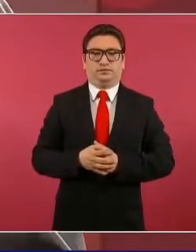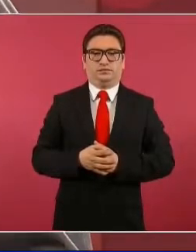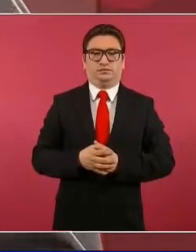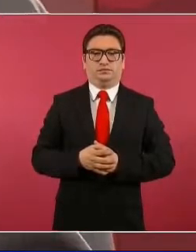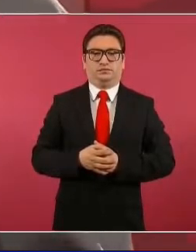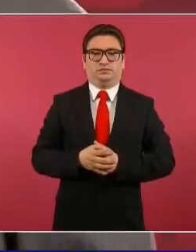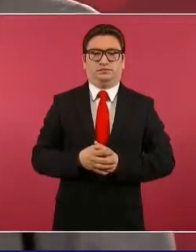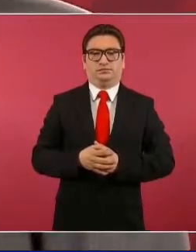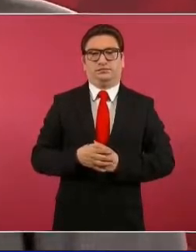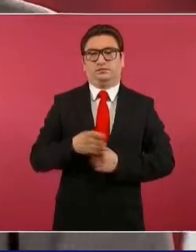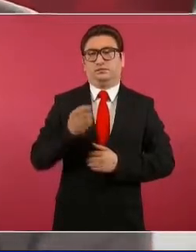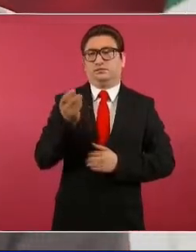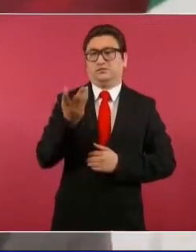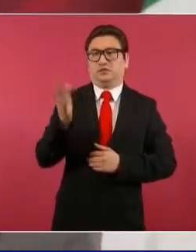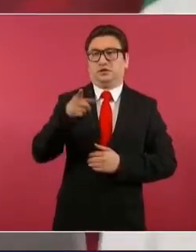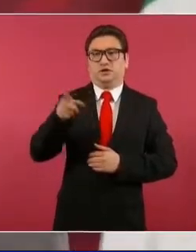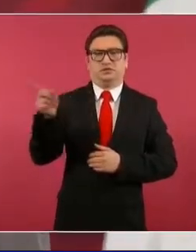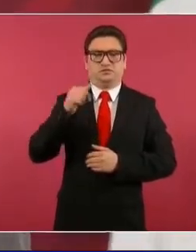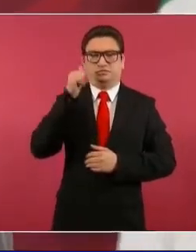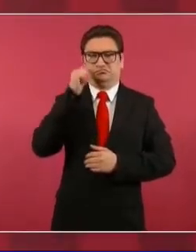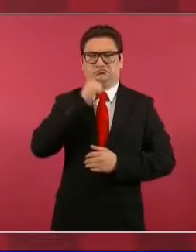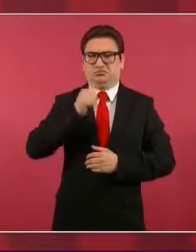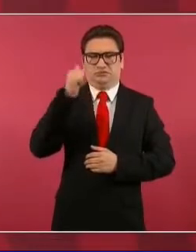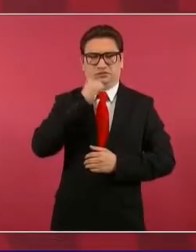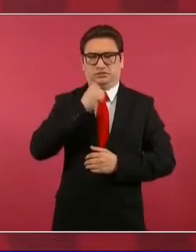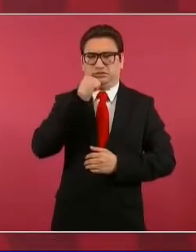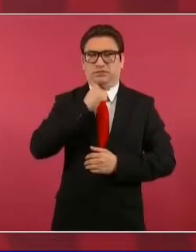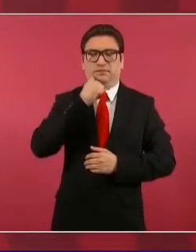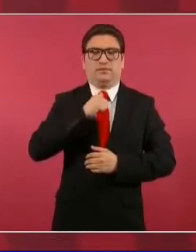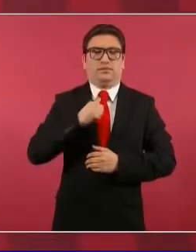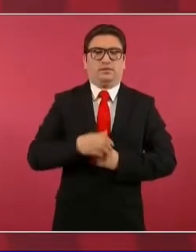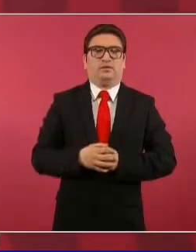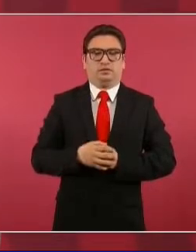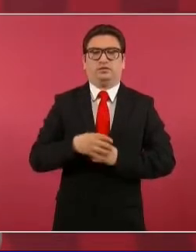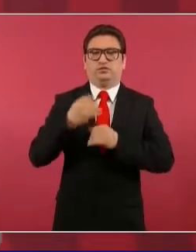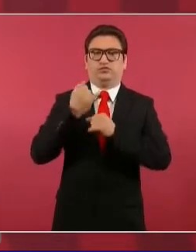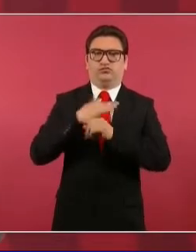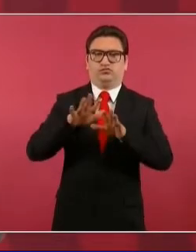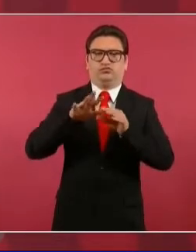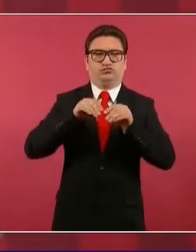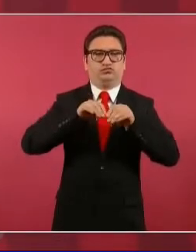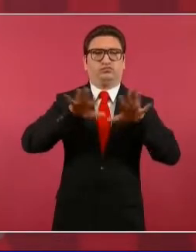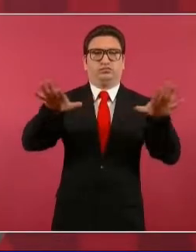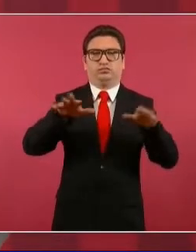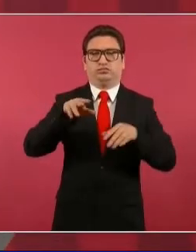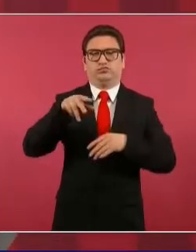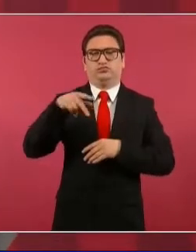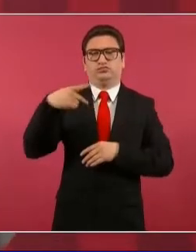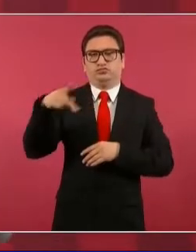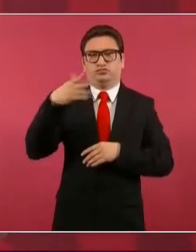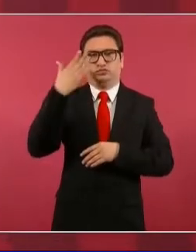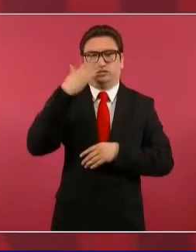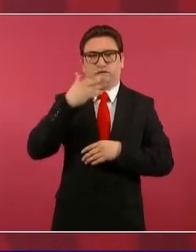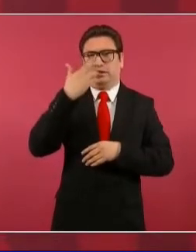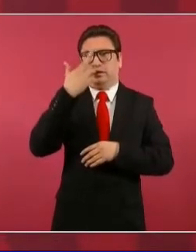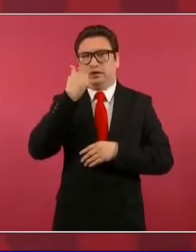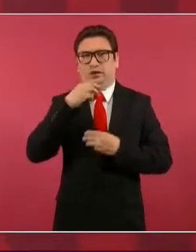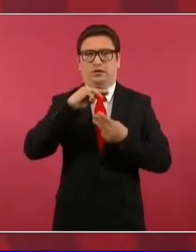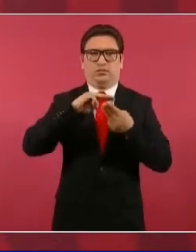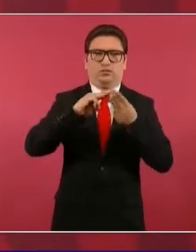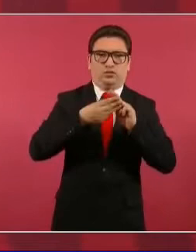ellos dan a conocer motivos y